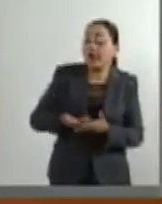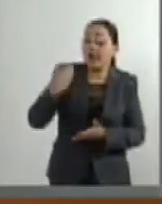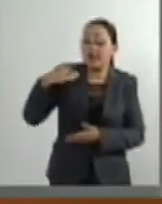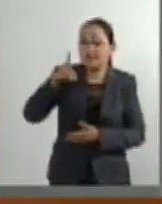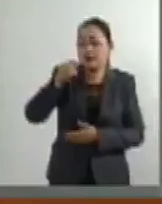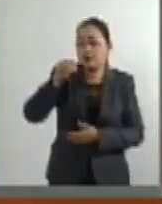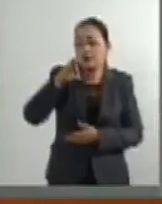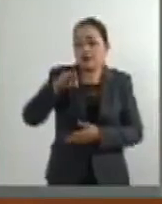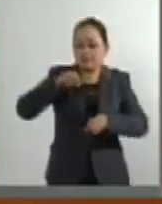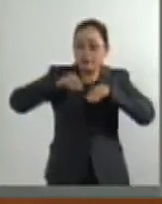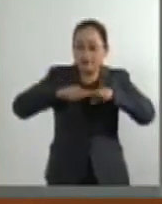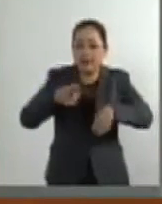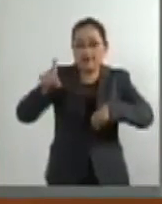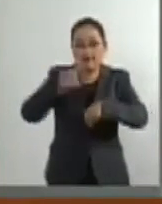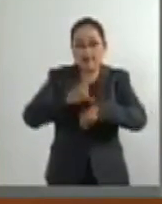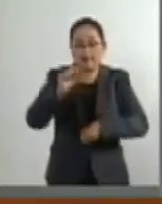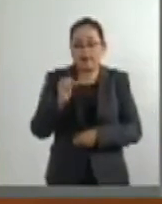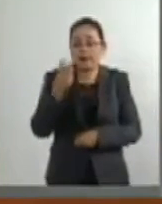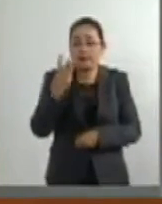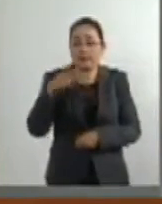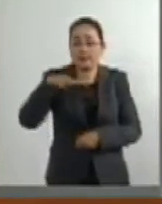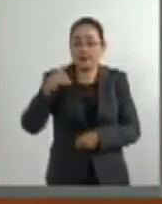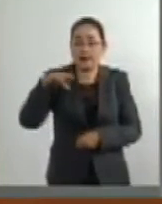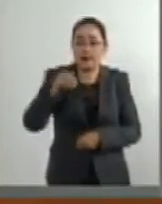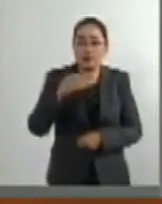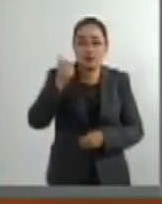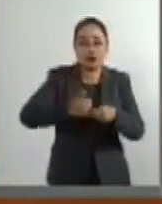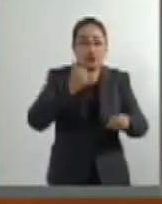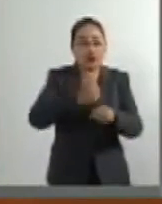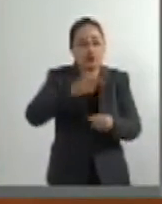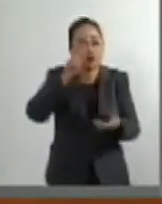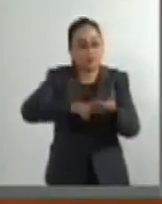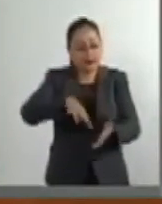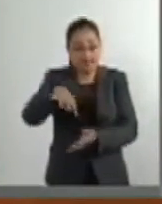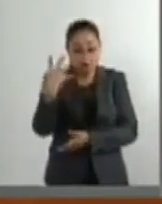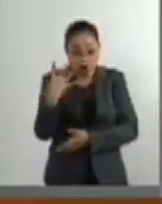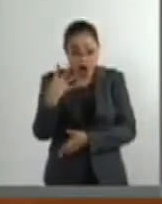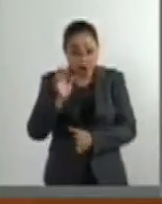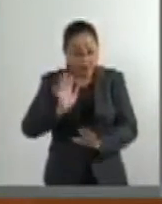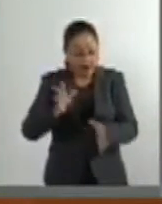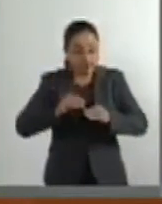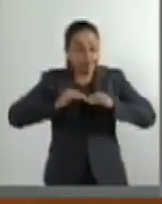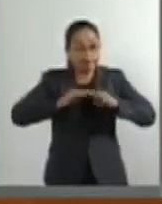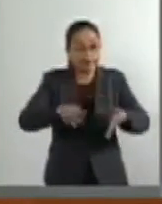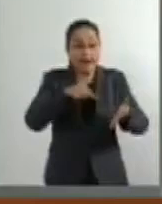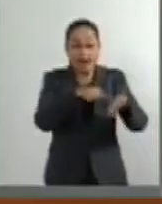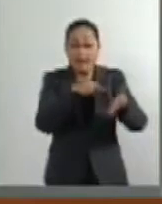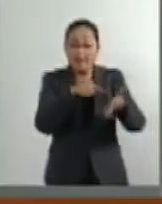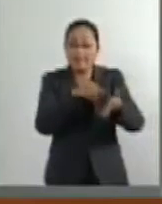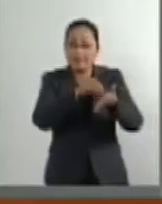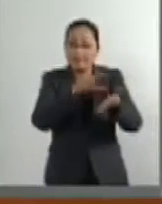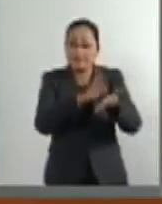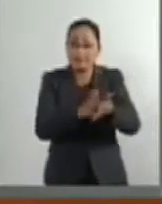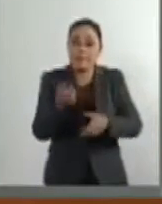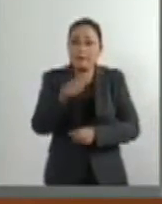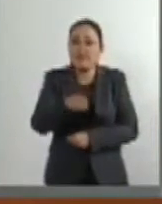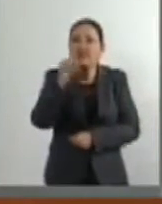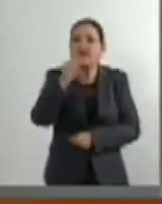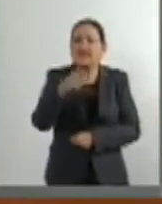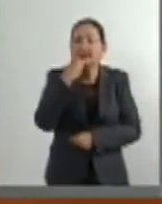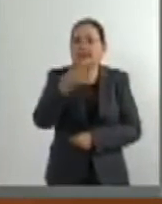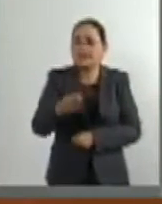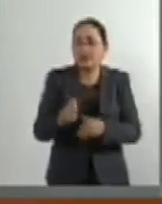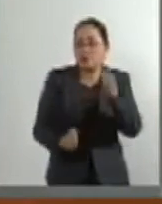Oficial de la Federación el 23 de mayo del 14, entonces se estableció que dos salas